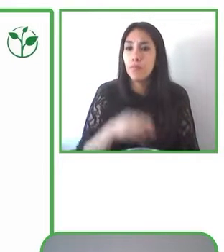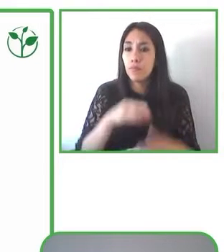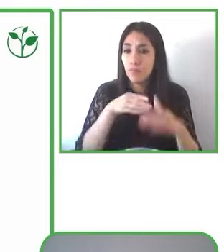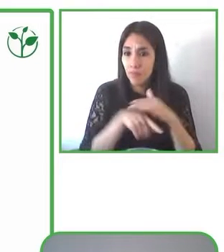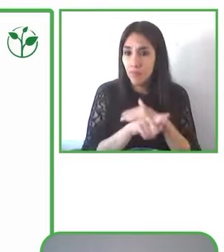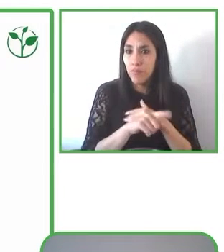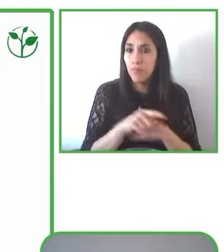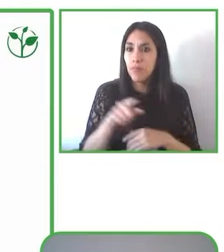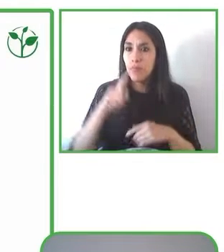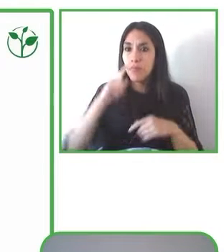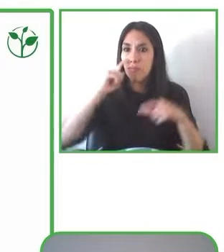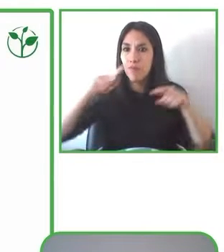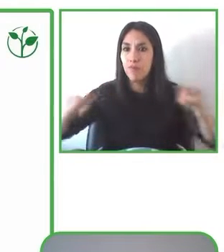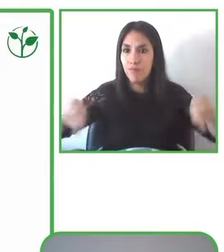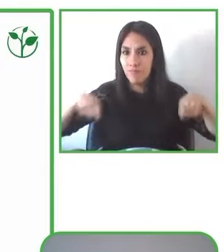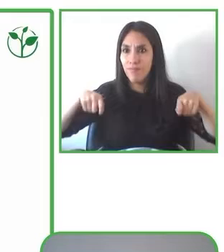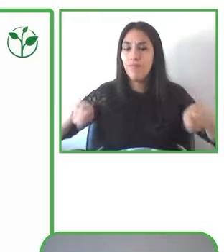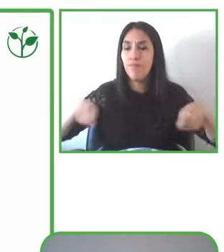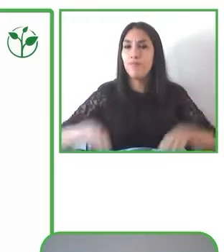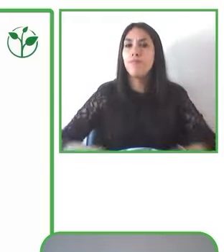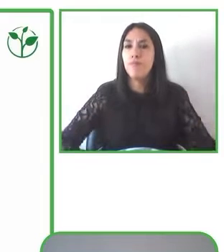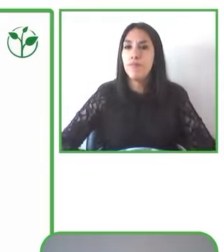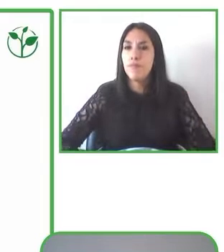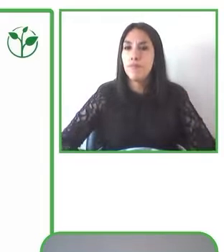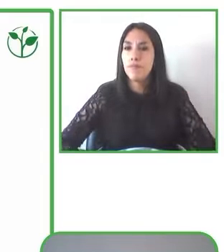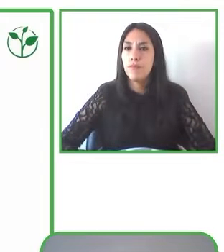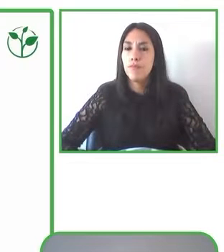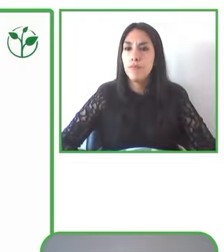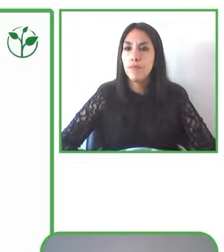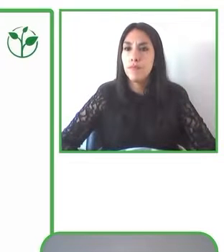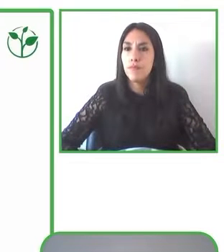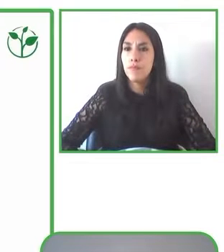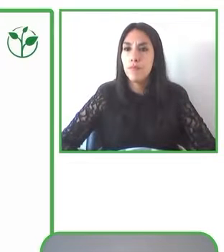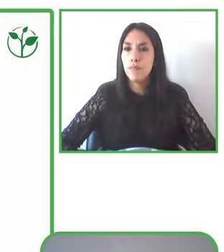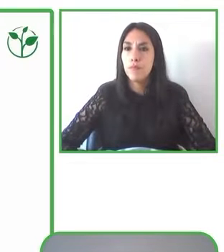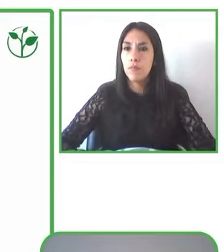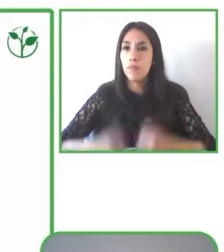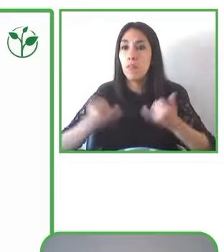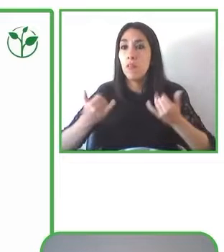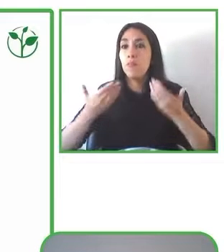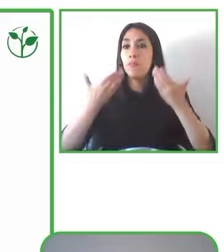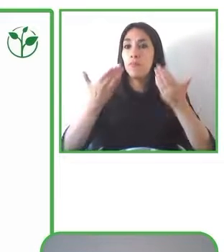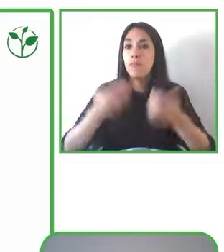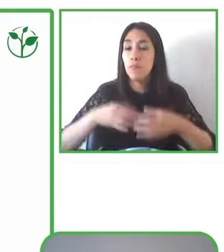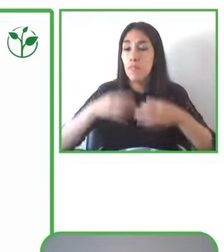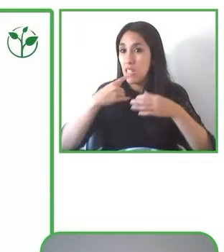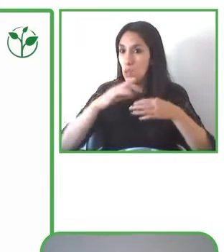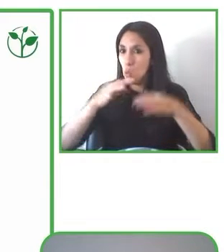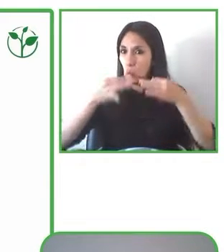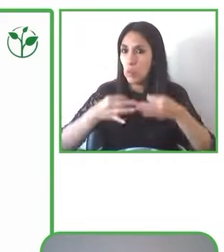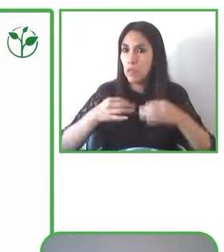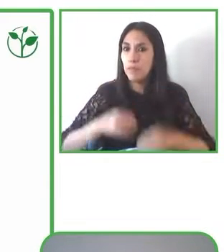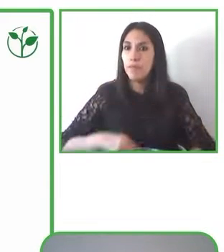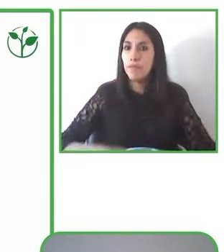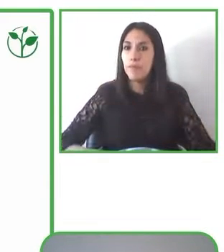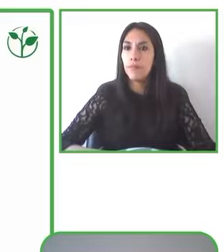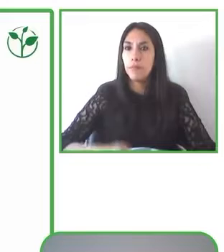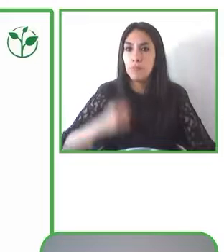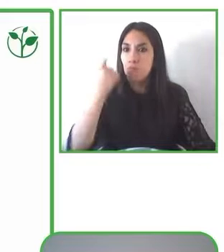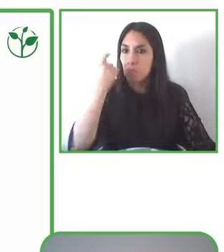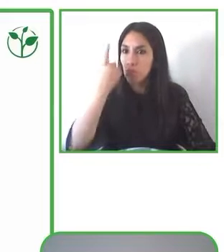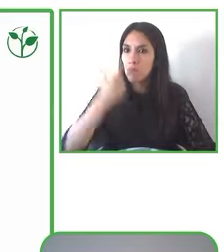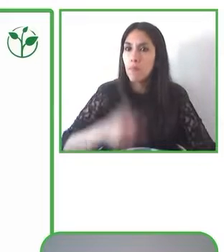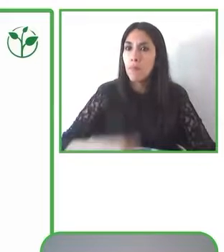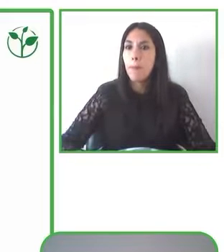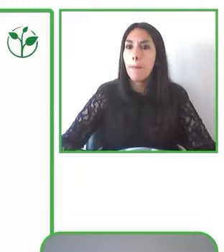y podemos saber, entrega seguridad, entender no solo información, sino esta seguridad, decir, ok,